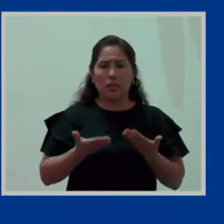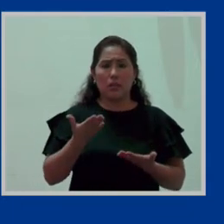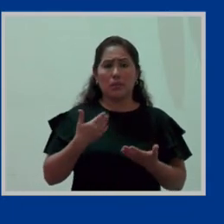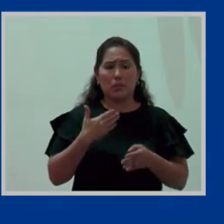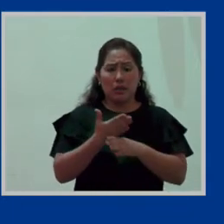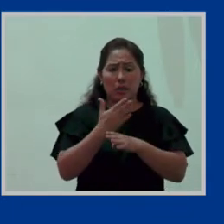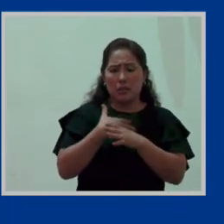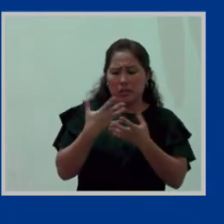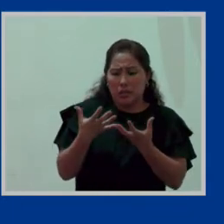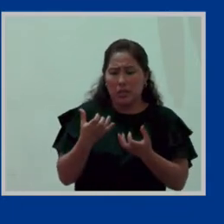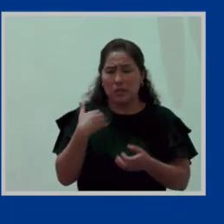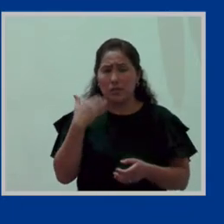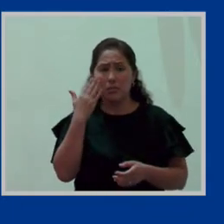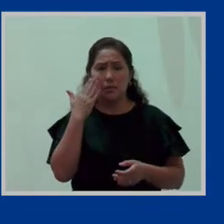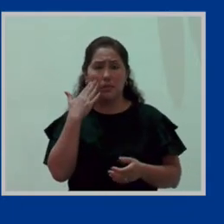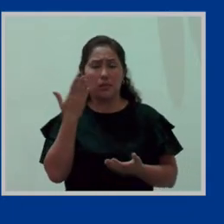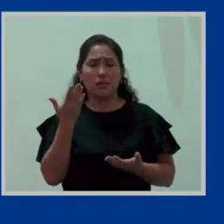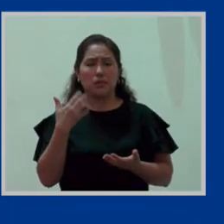vez, también. ¿Bien?